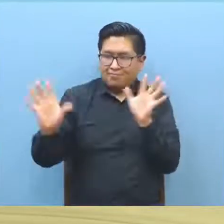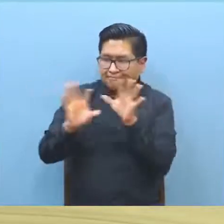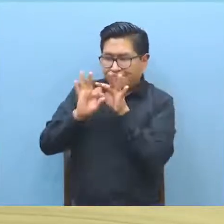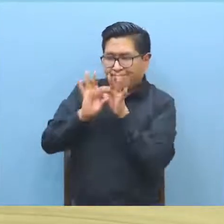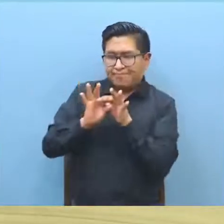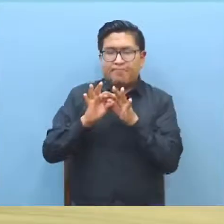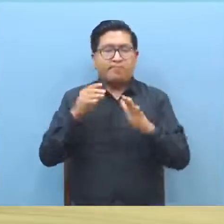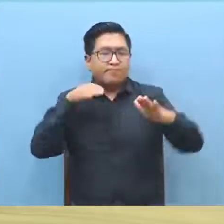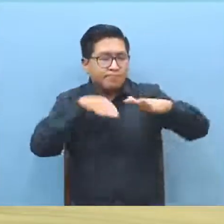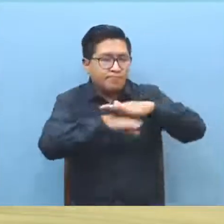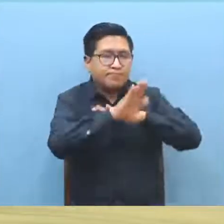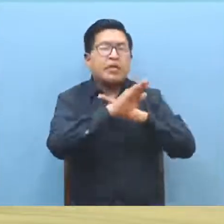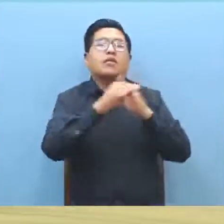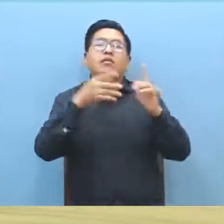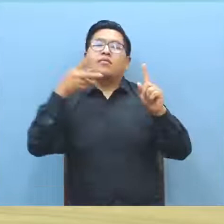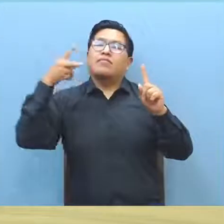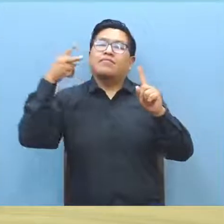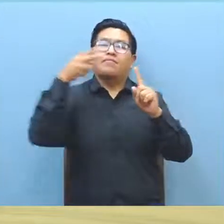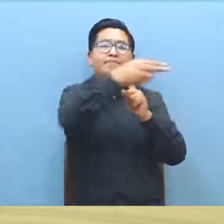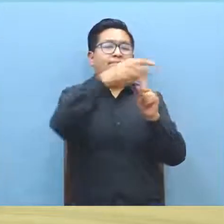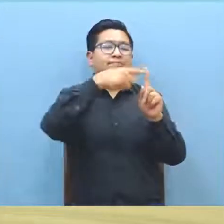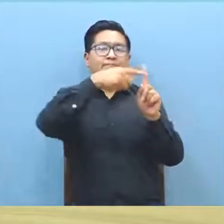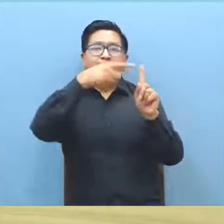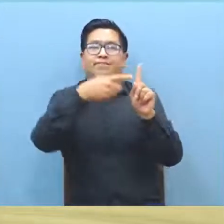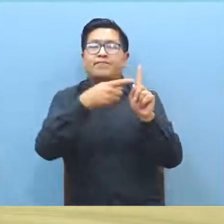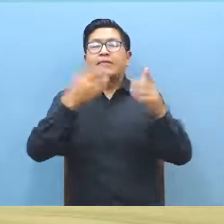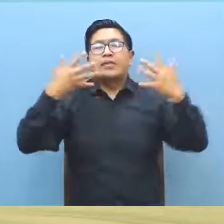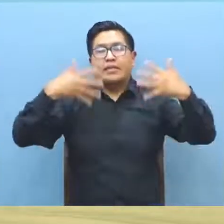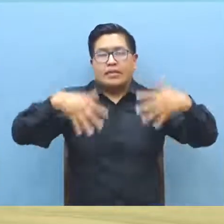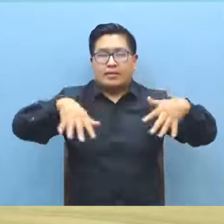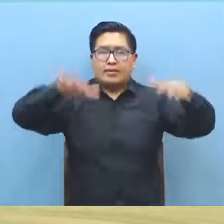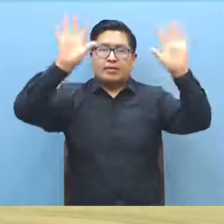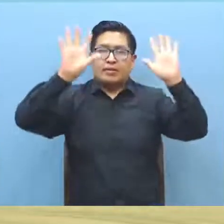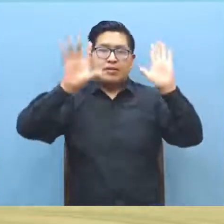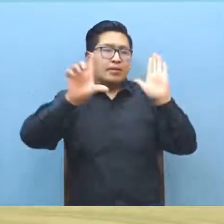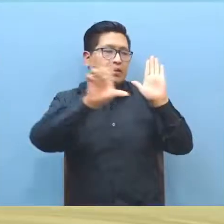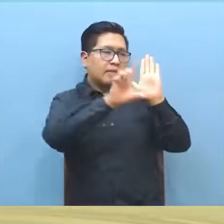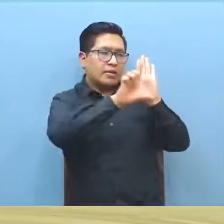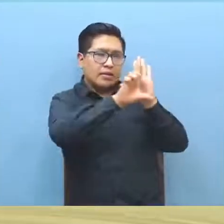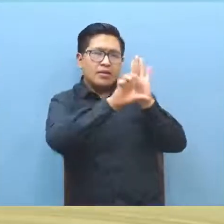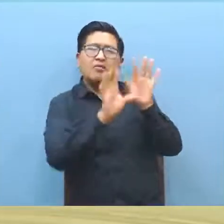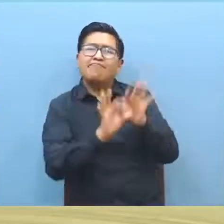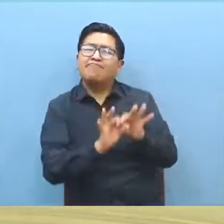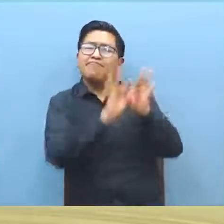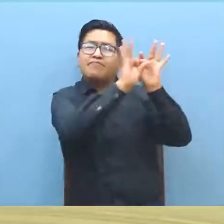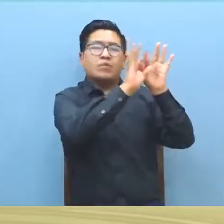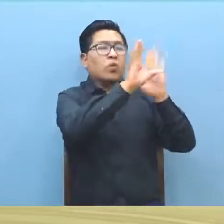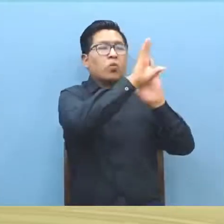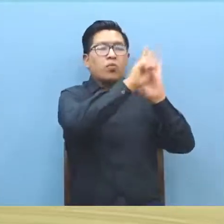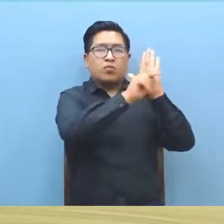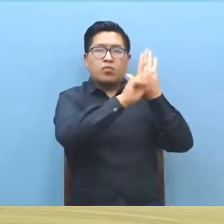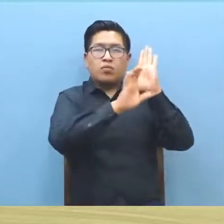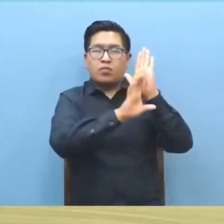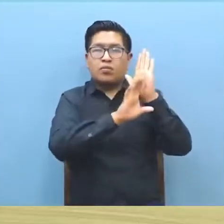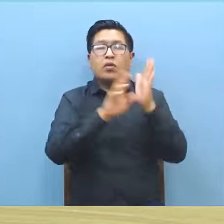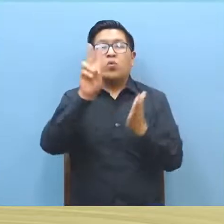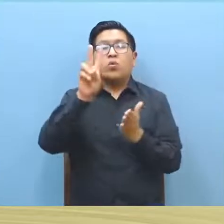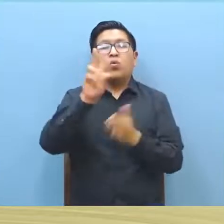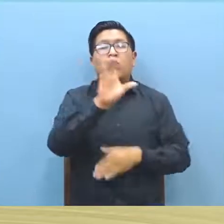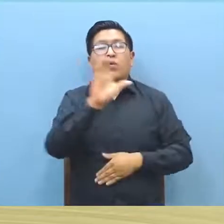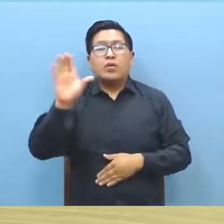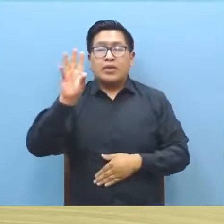procedimiento de interrupción legal del embarazo, establecido en la Sentencia Constitucional 206-2014